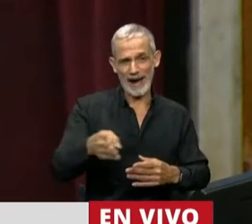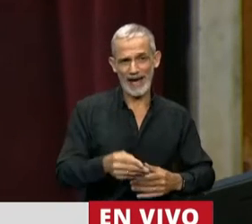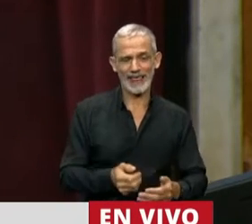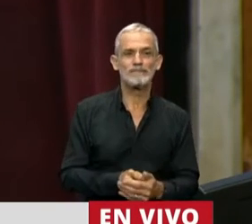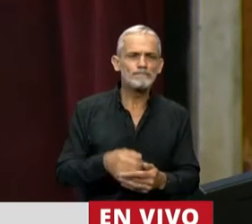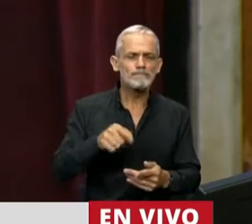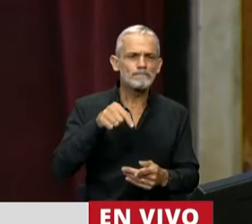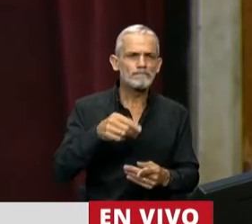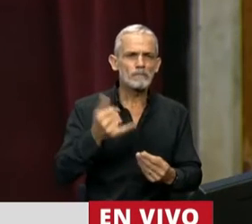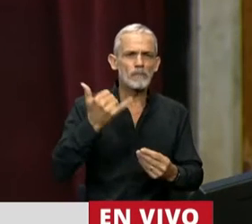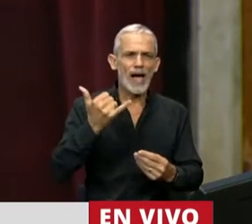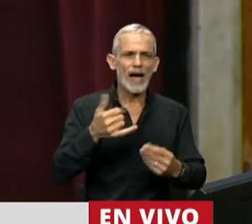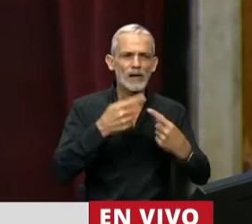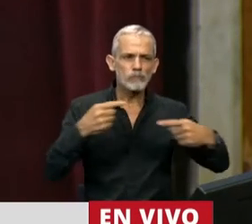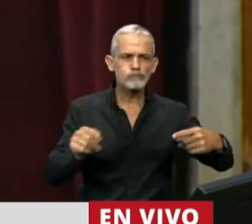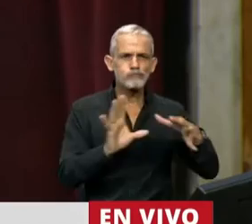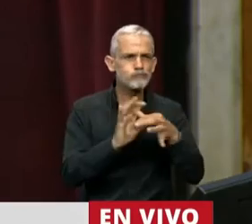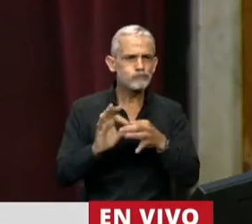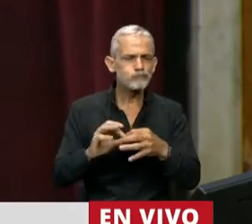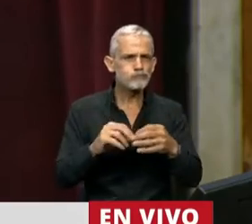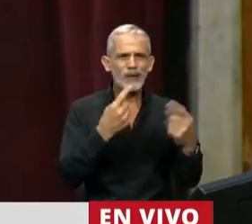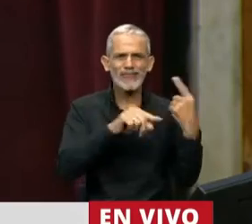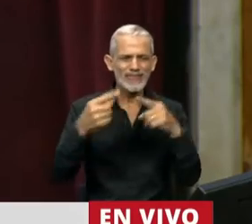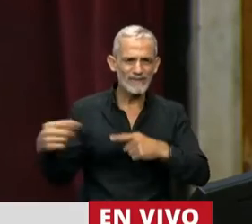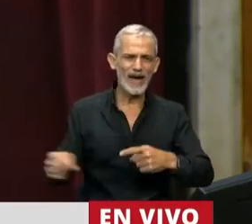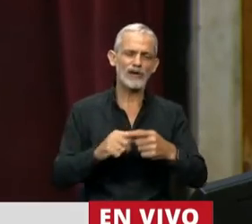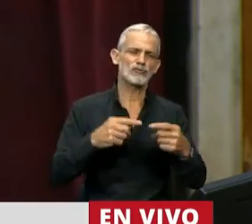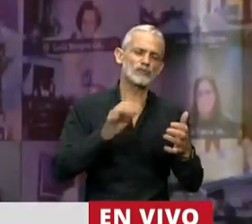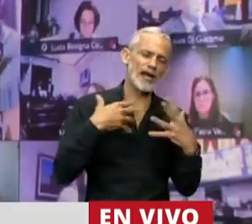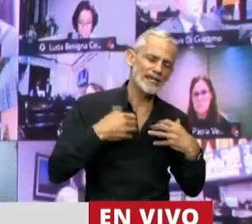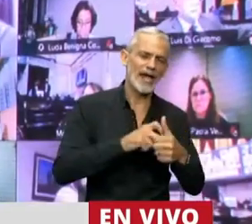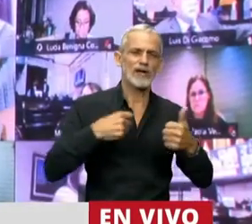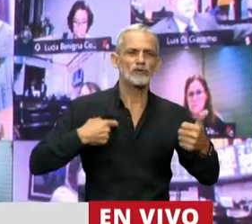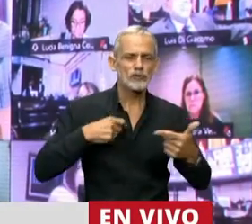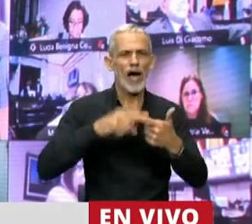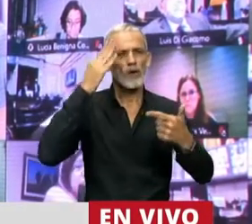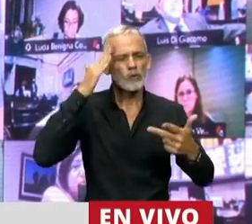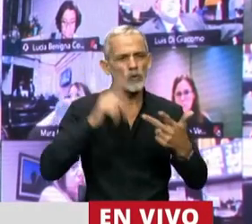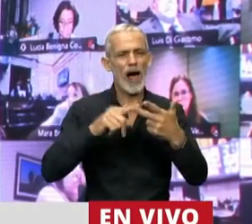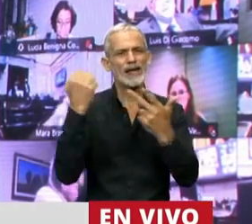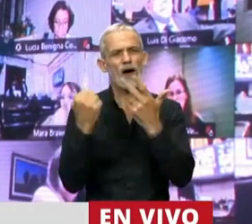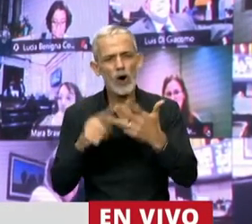Están en juego factores diversos, sanitarios, sociales, culturales, económicos,